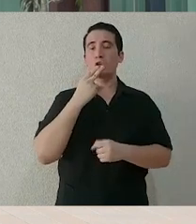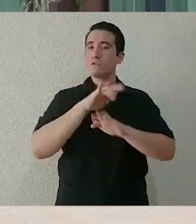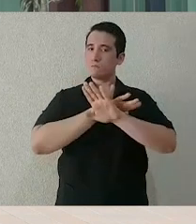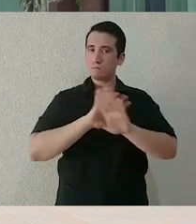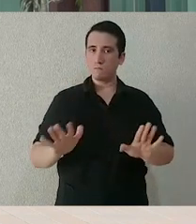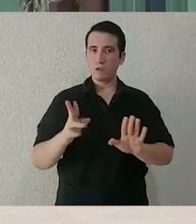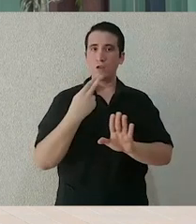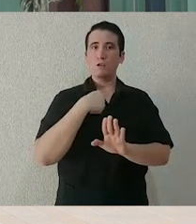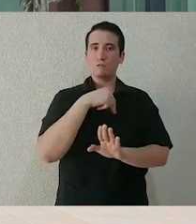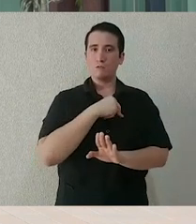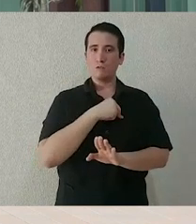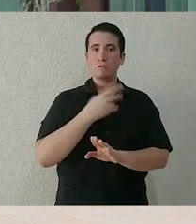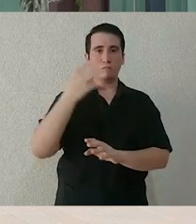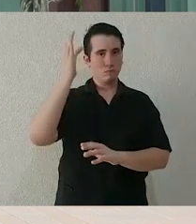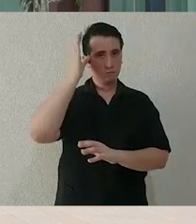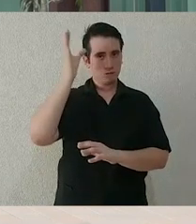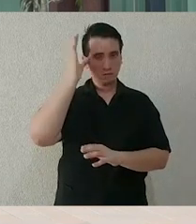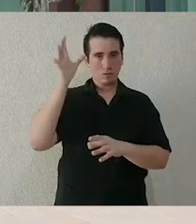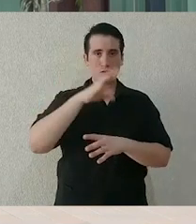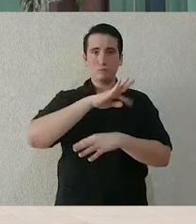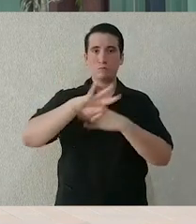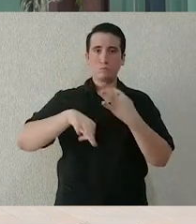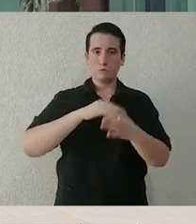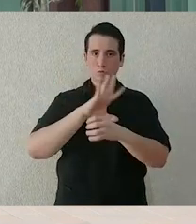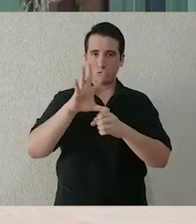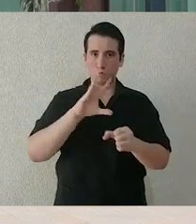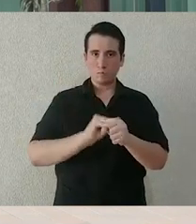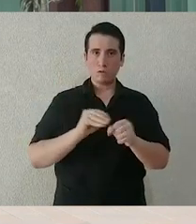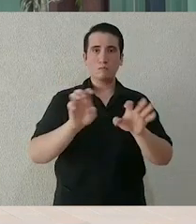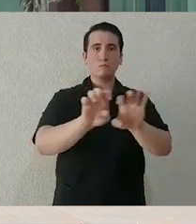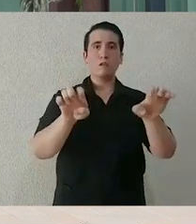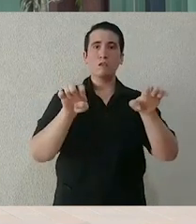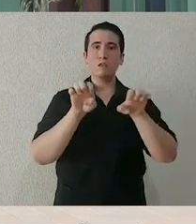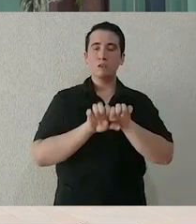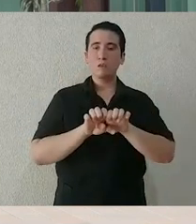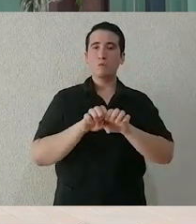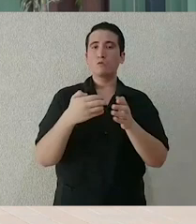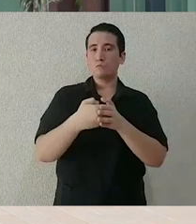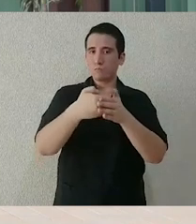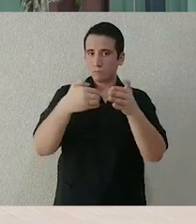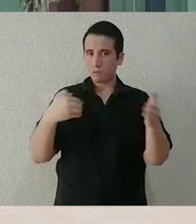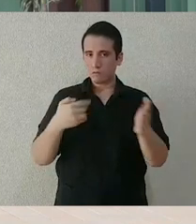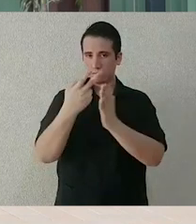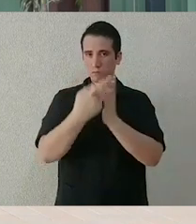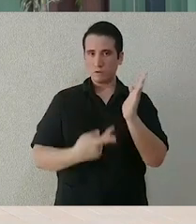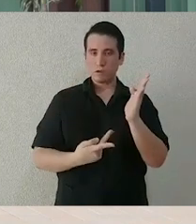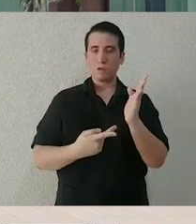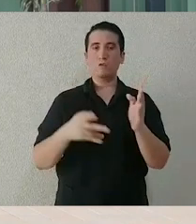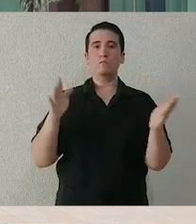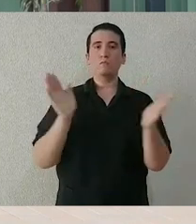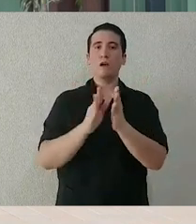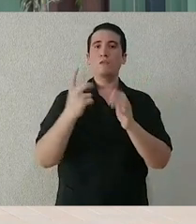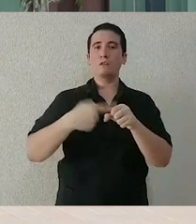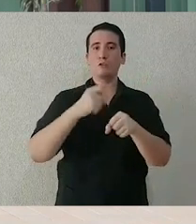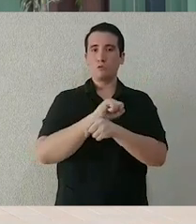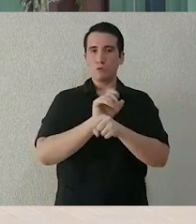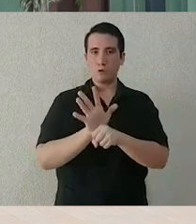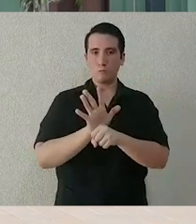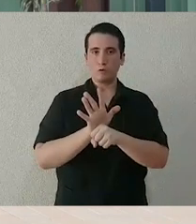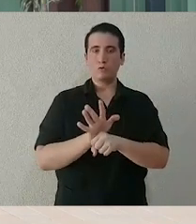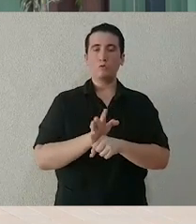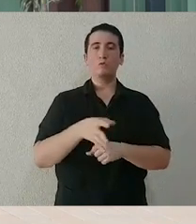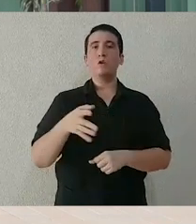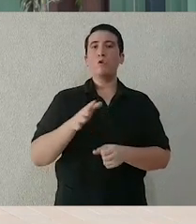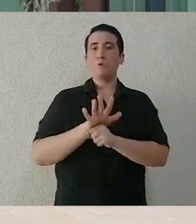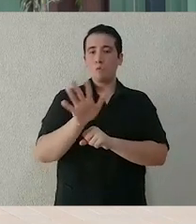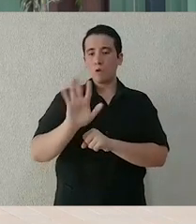coronavirus, lo cual me lleva a recordarles que ya no será posible habilitar más camas de este tipo, pues el personal médico que se encuentra en Catán